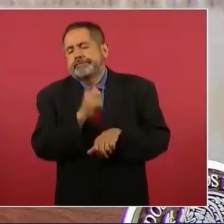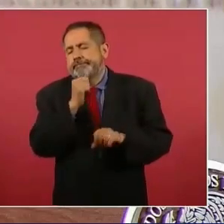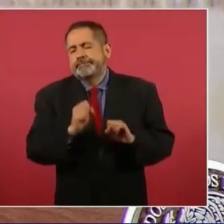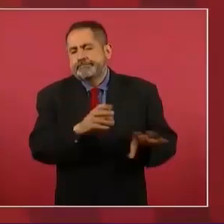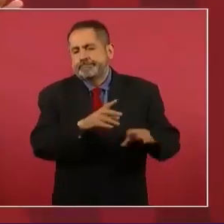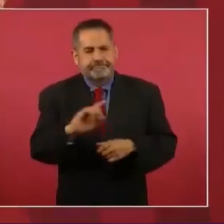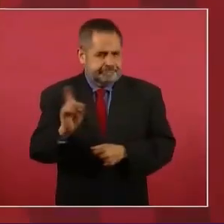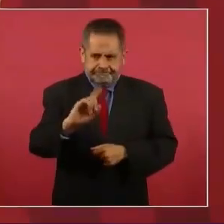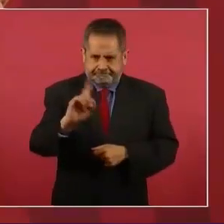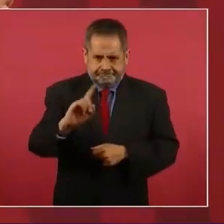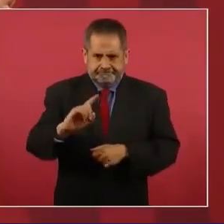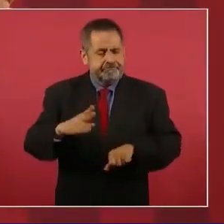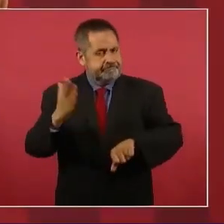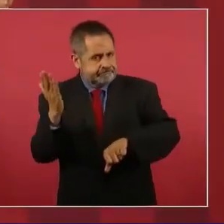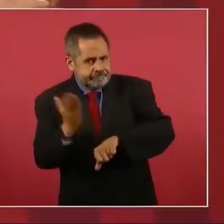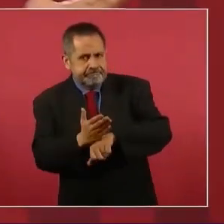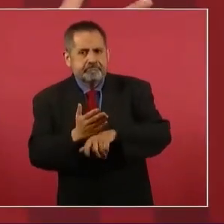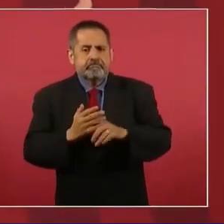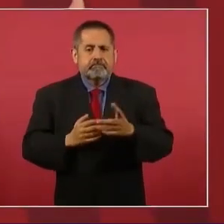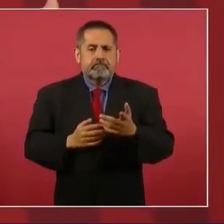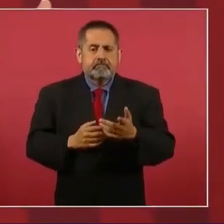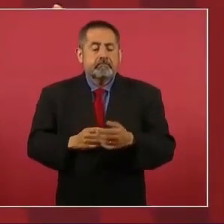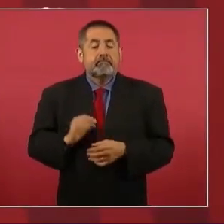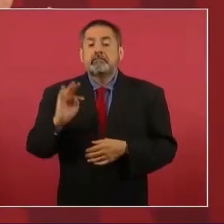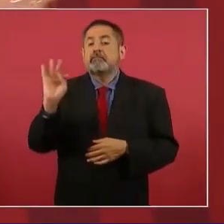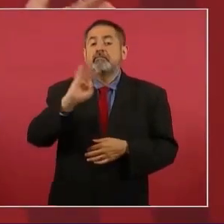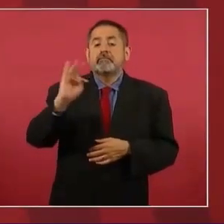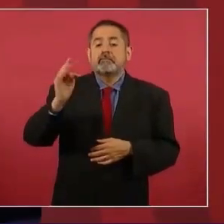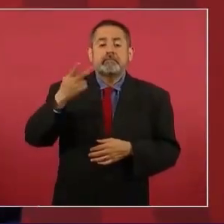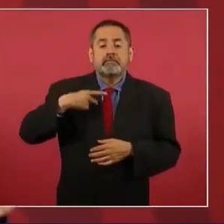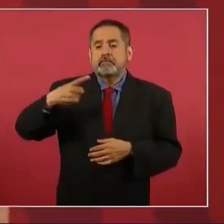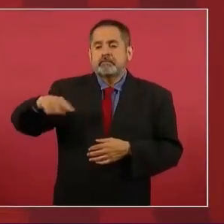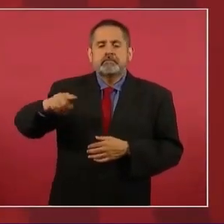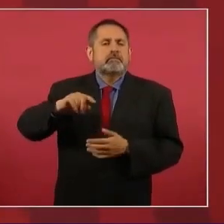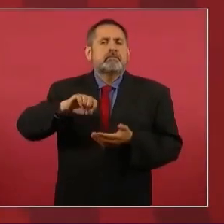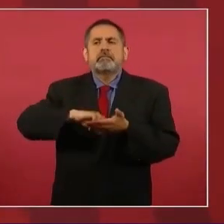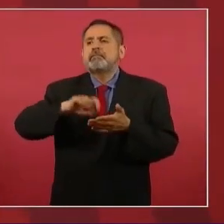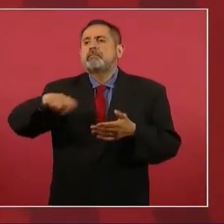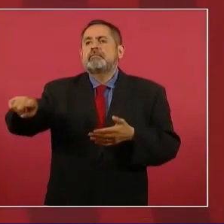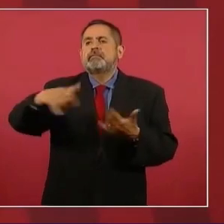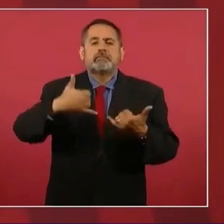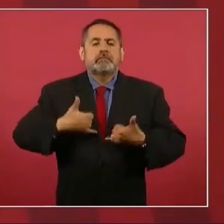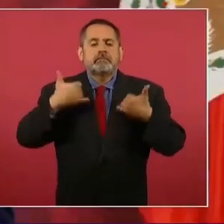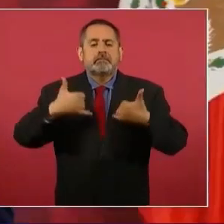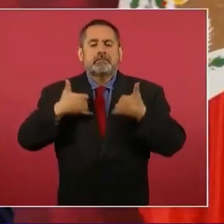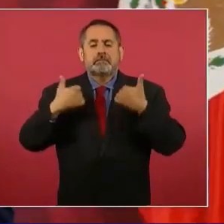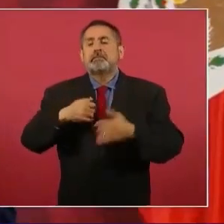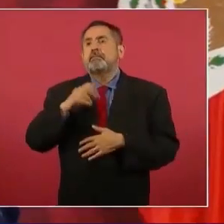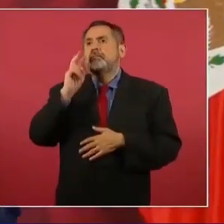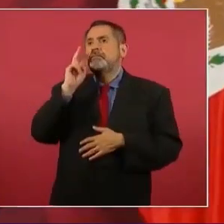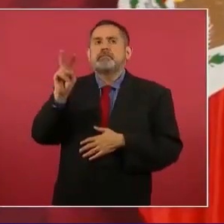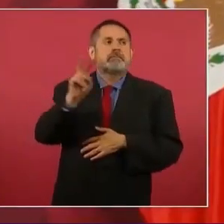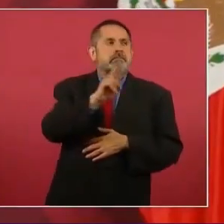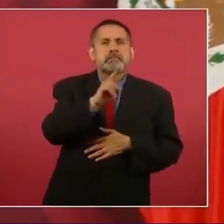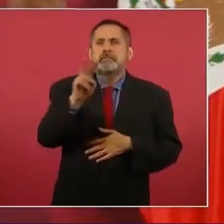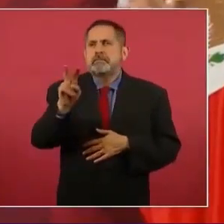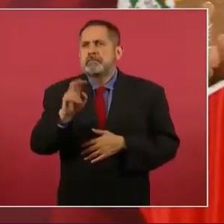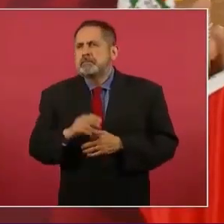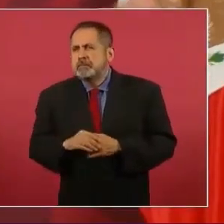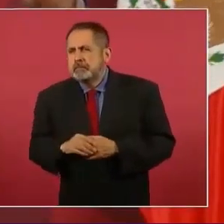si la gente ve, el joven ve que